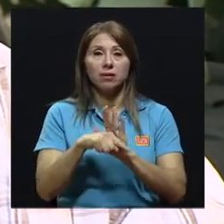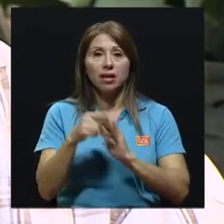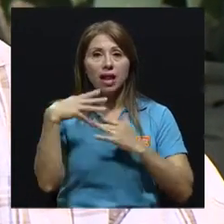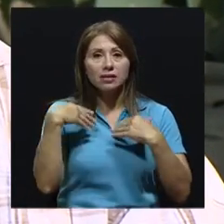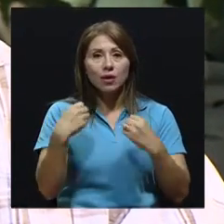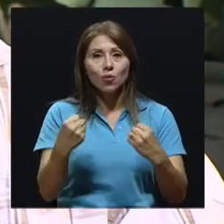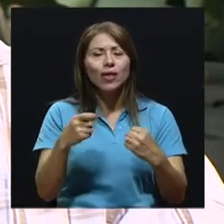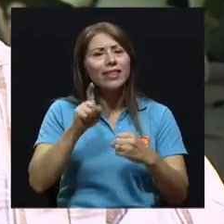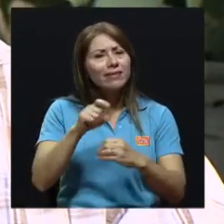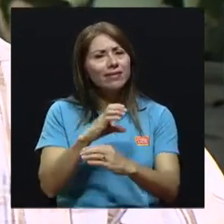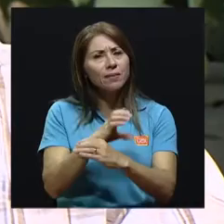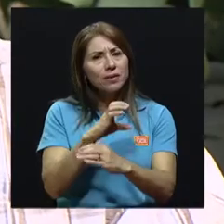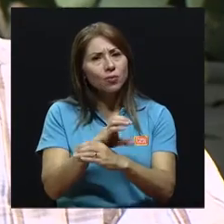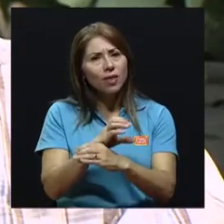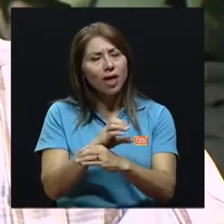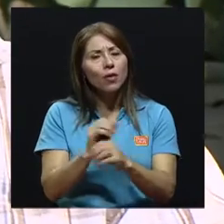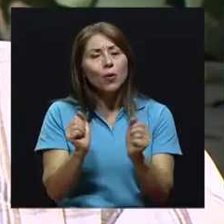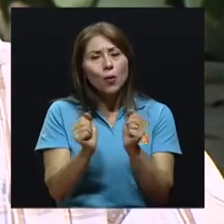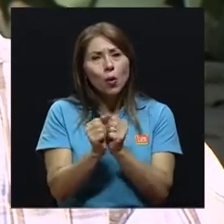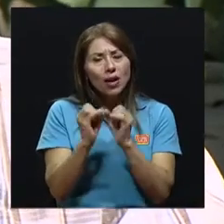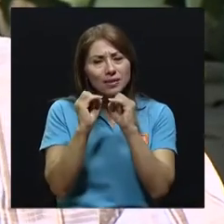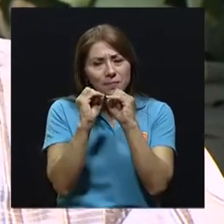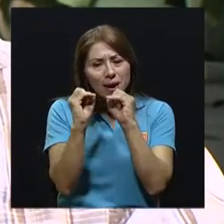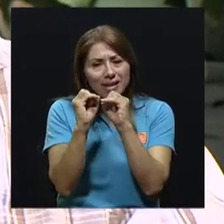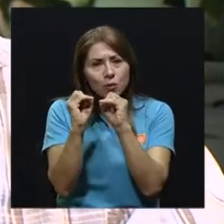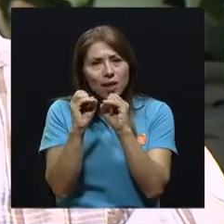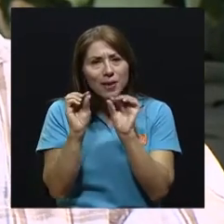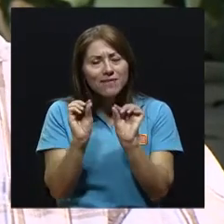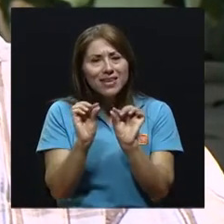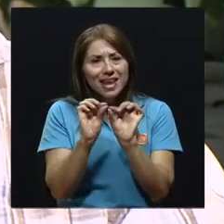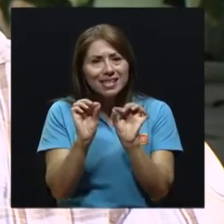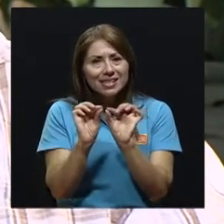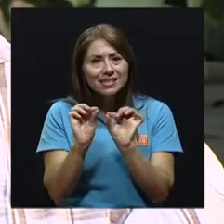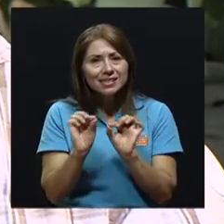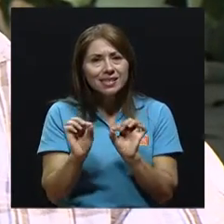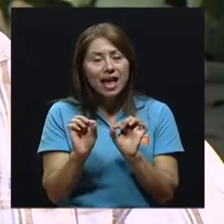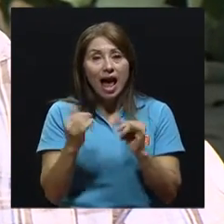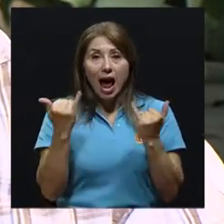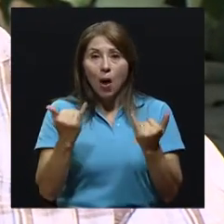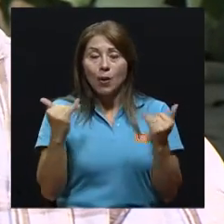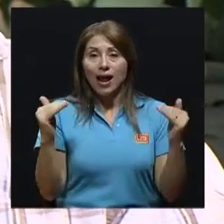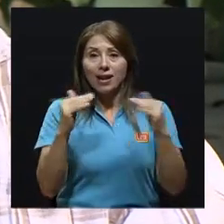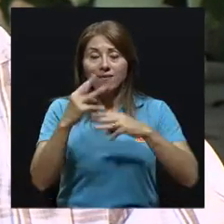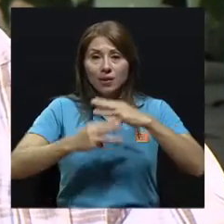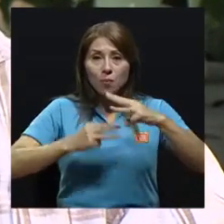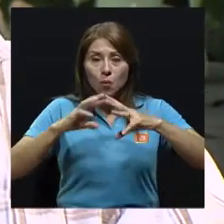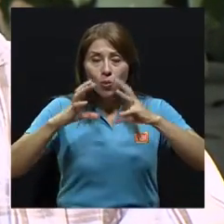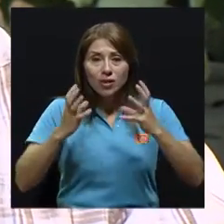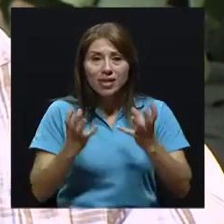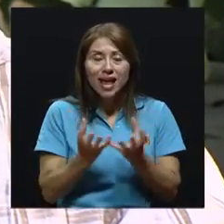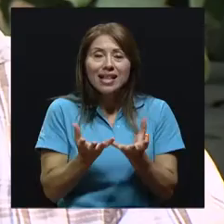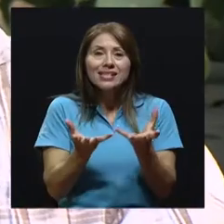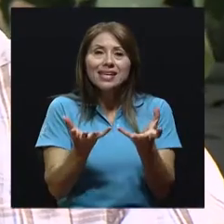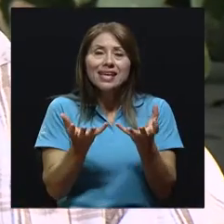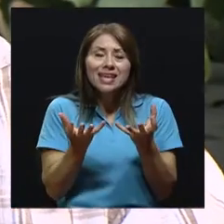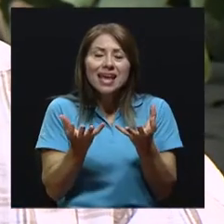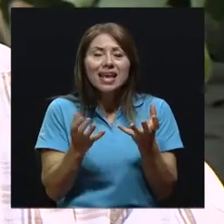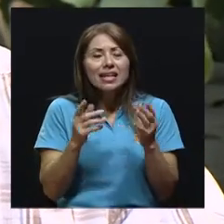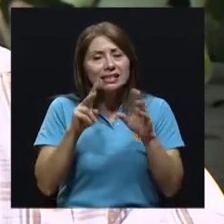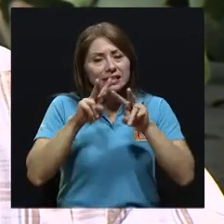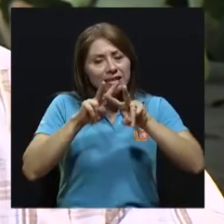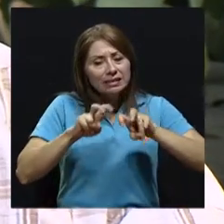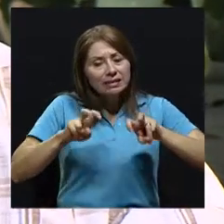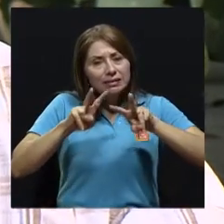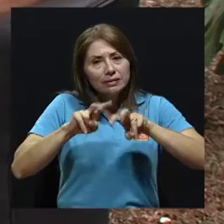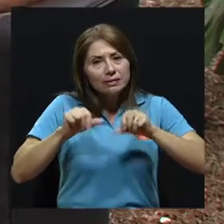cuidado en este momento, las partículas más finas. Y la tendencia a nivel mundial es ir estudiando cada vez más bajo el